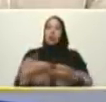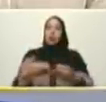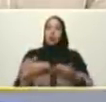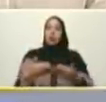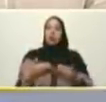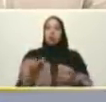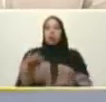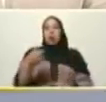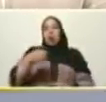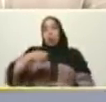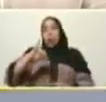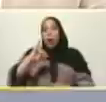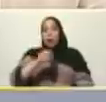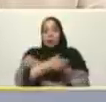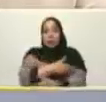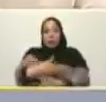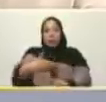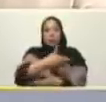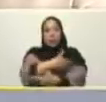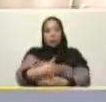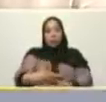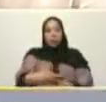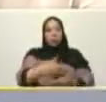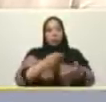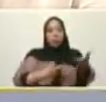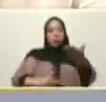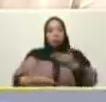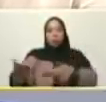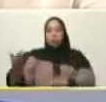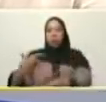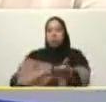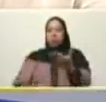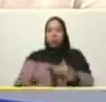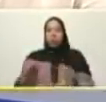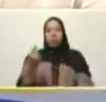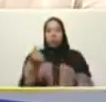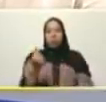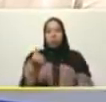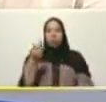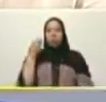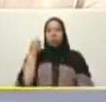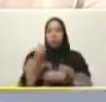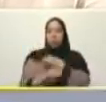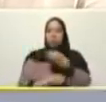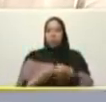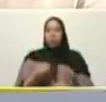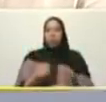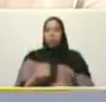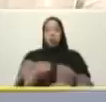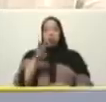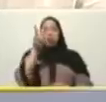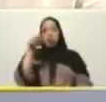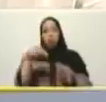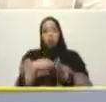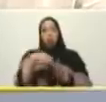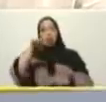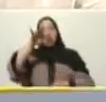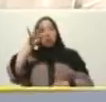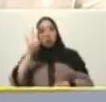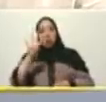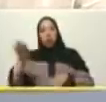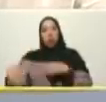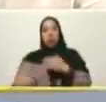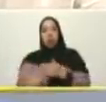hay mucha riqueza distribución justa de la mucha riqueza como pasó en el periodo 2004 2014